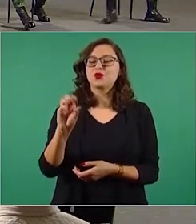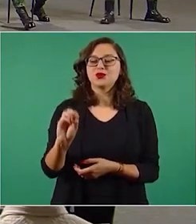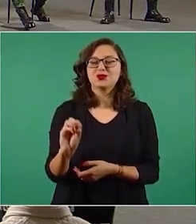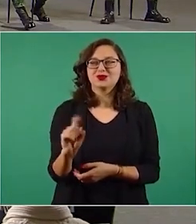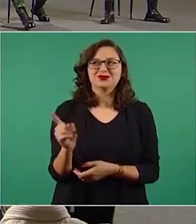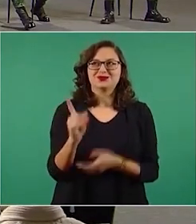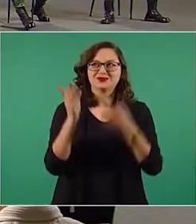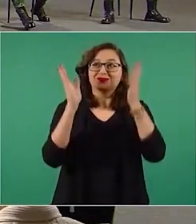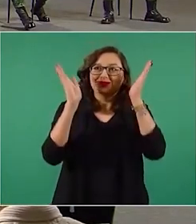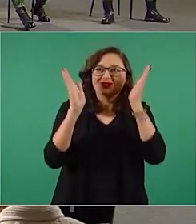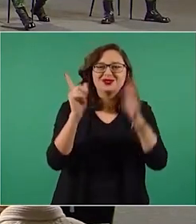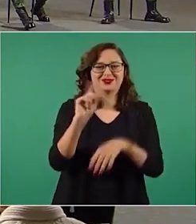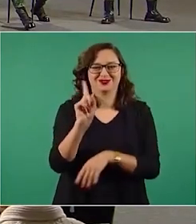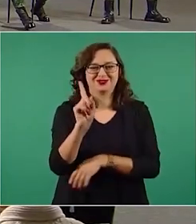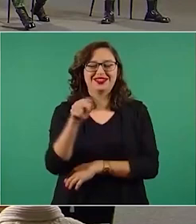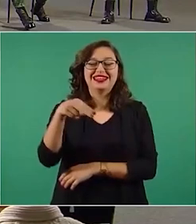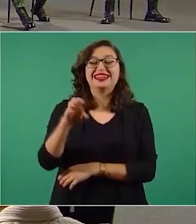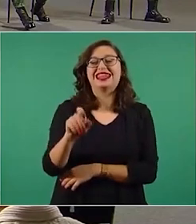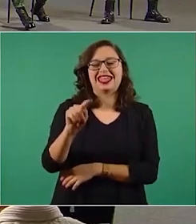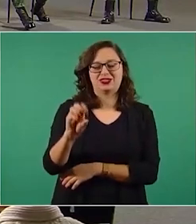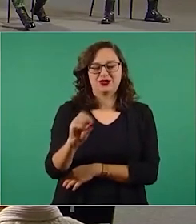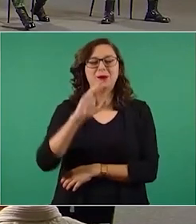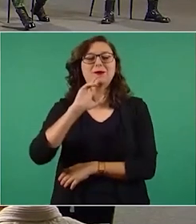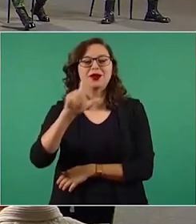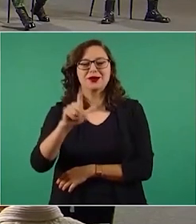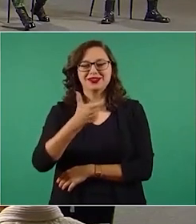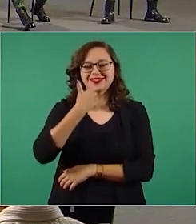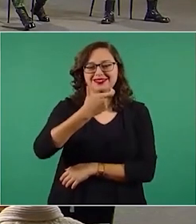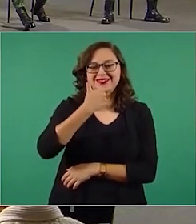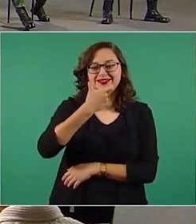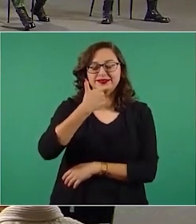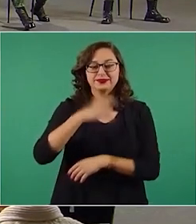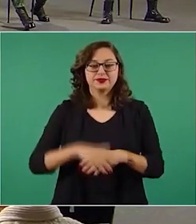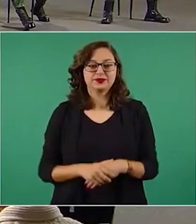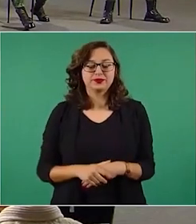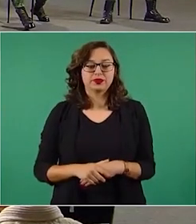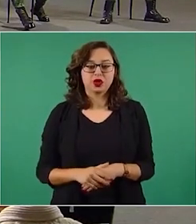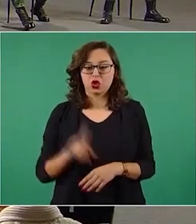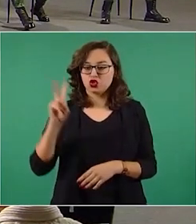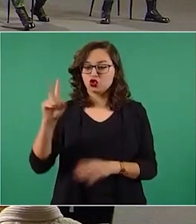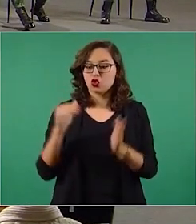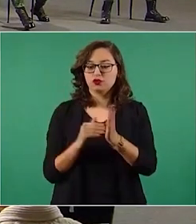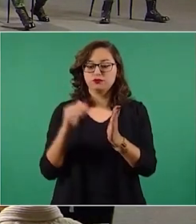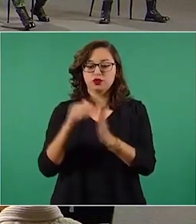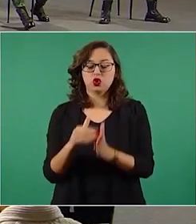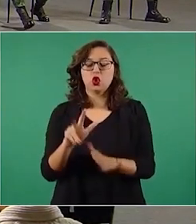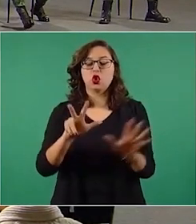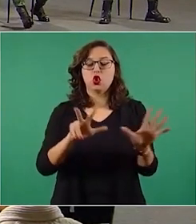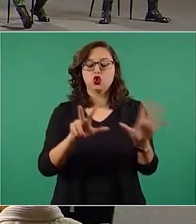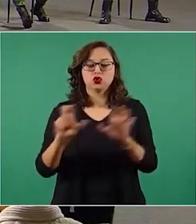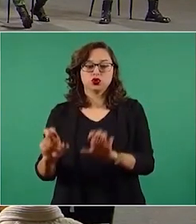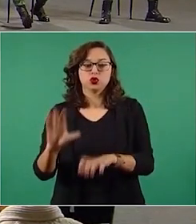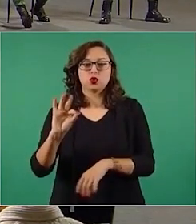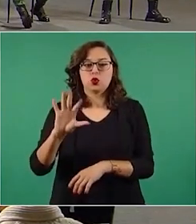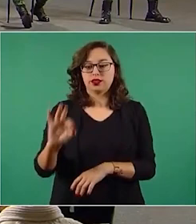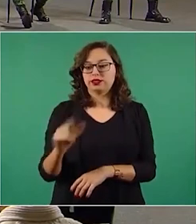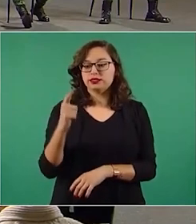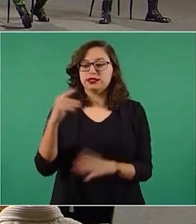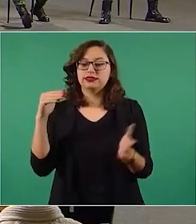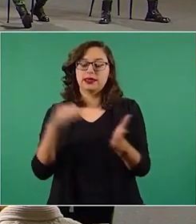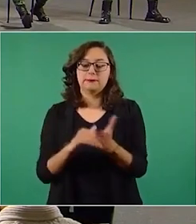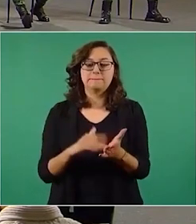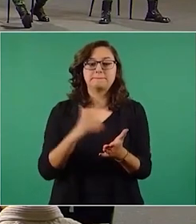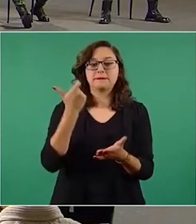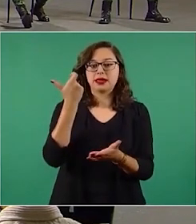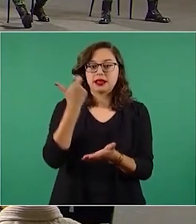de 2.847.000 pesos